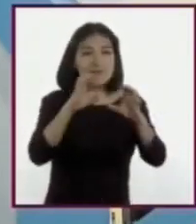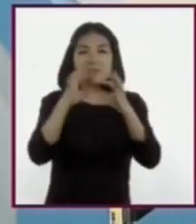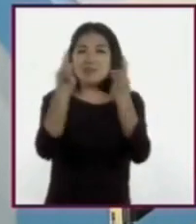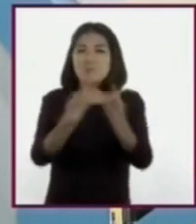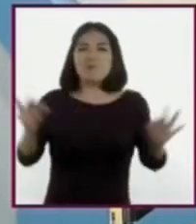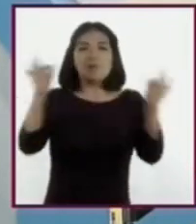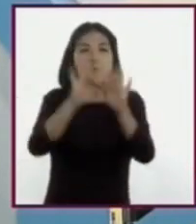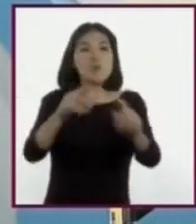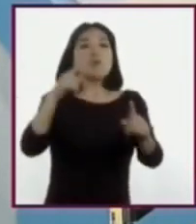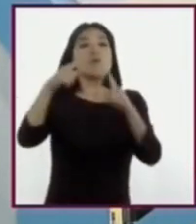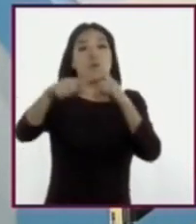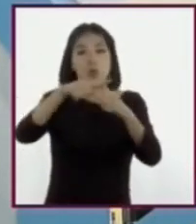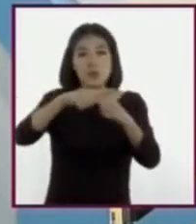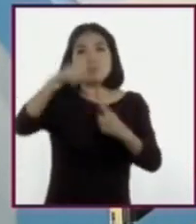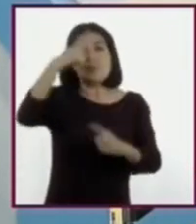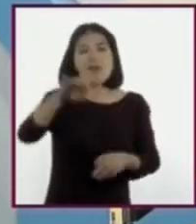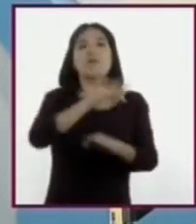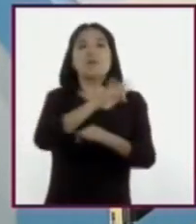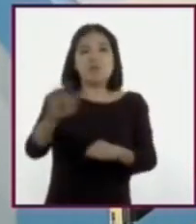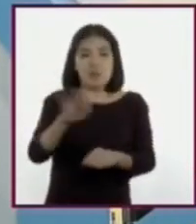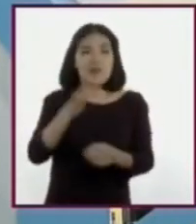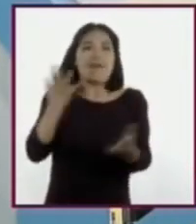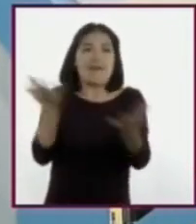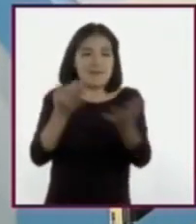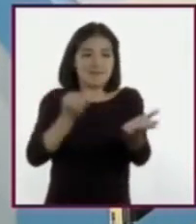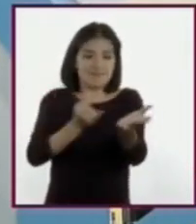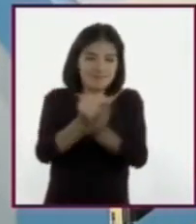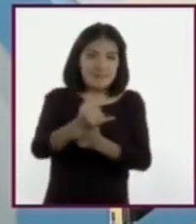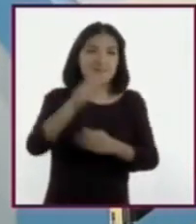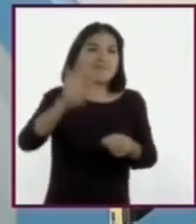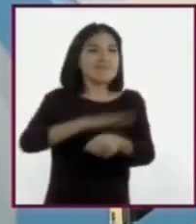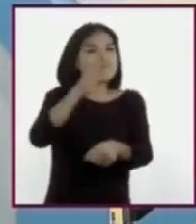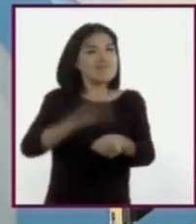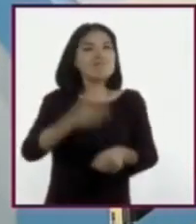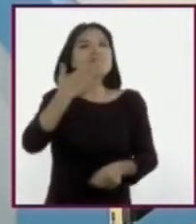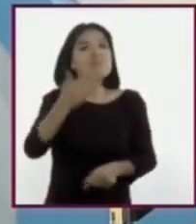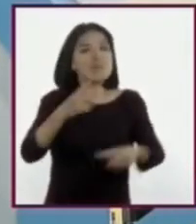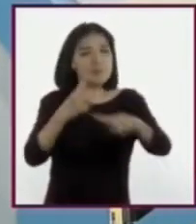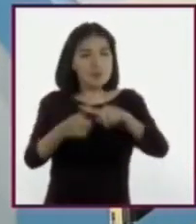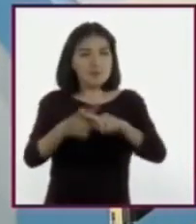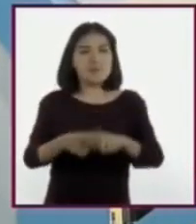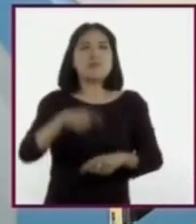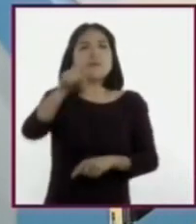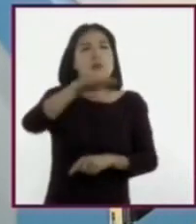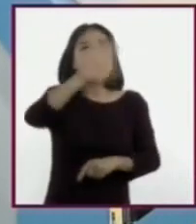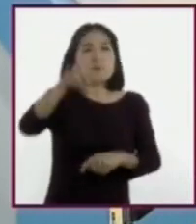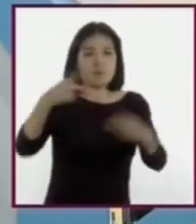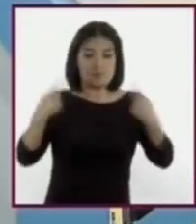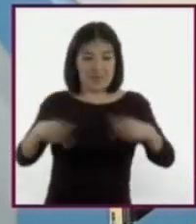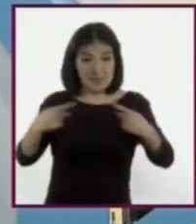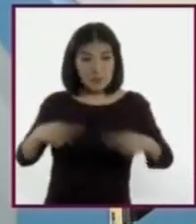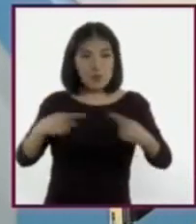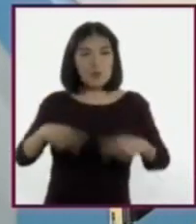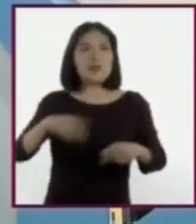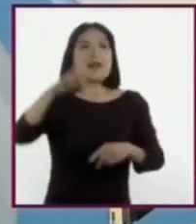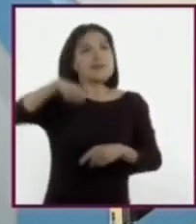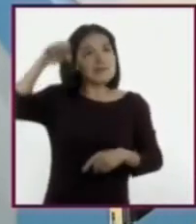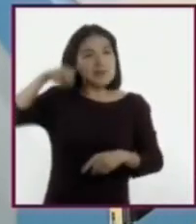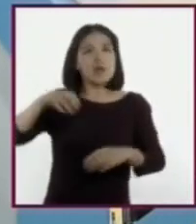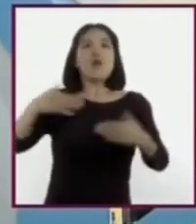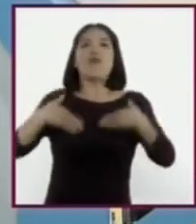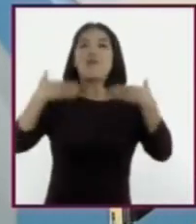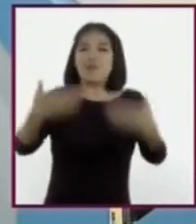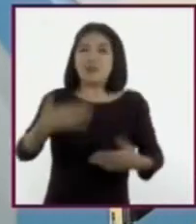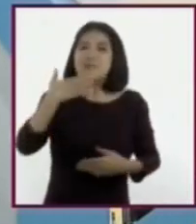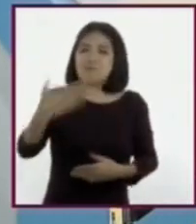decisiones de manera acertada. Busquen apoyo si lo requieren. De seguro los adultos de su confianza, sus padres y